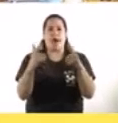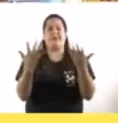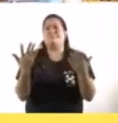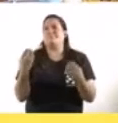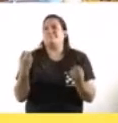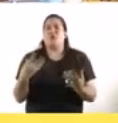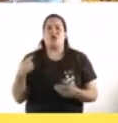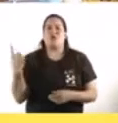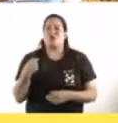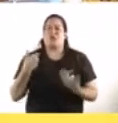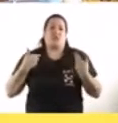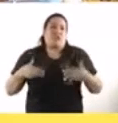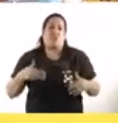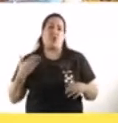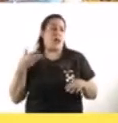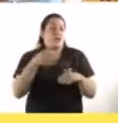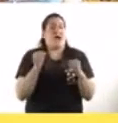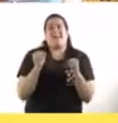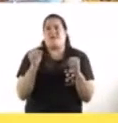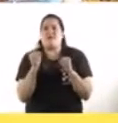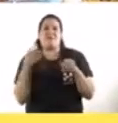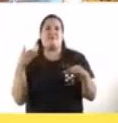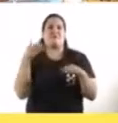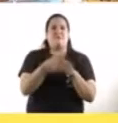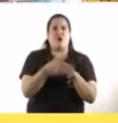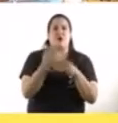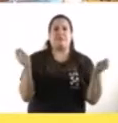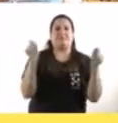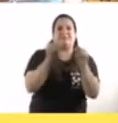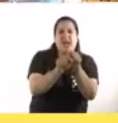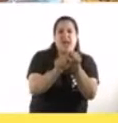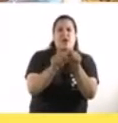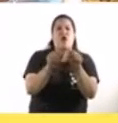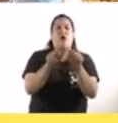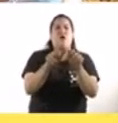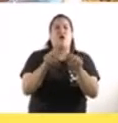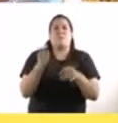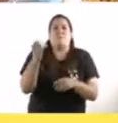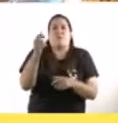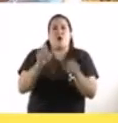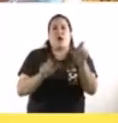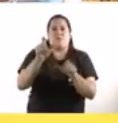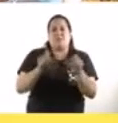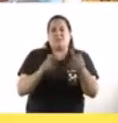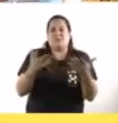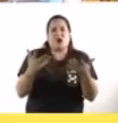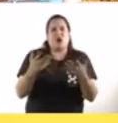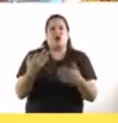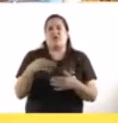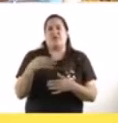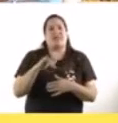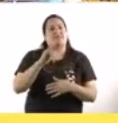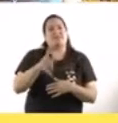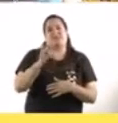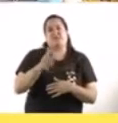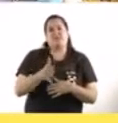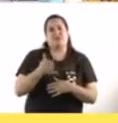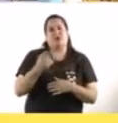tenemos frío o cuando está lloviendo, abrir las ventanas, estar poco tiempo, pocas personas cuando tenemos que estar en el interior.